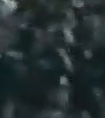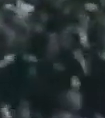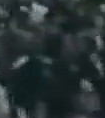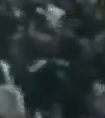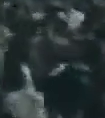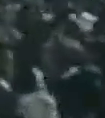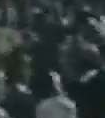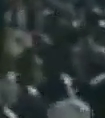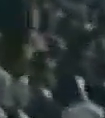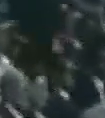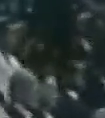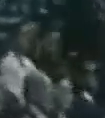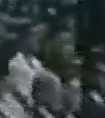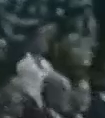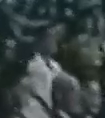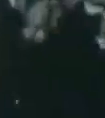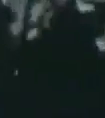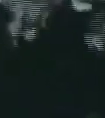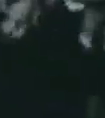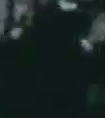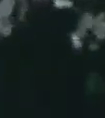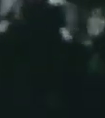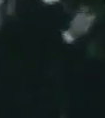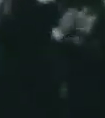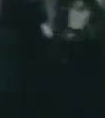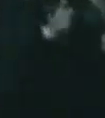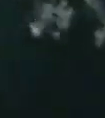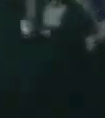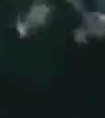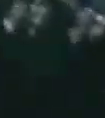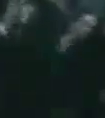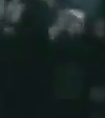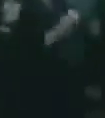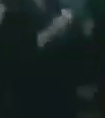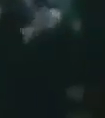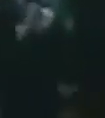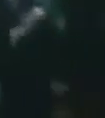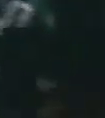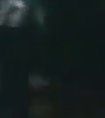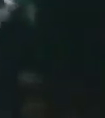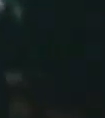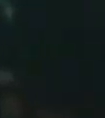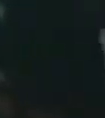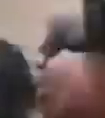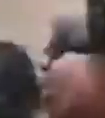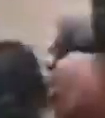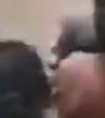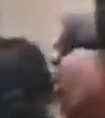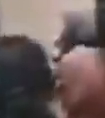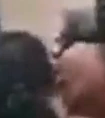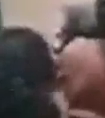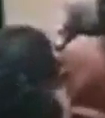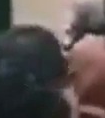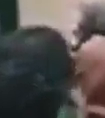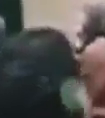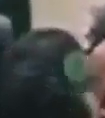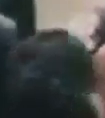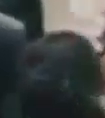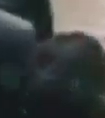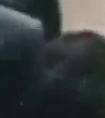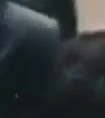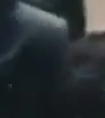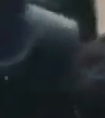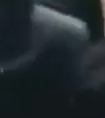el poder constituyente originario. Estableció el carácter intransferible de la soberanía popular